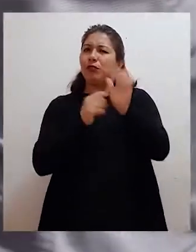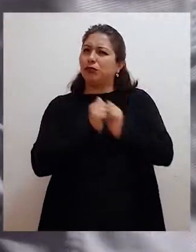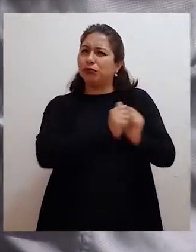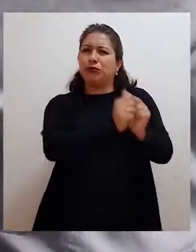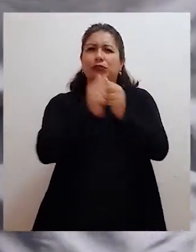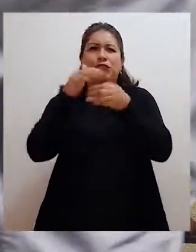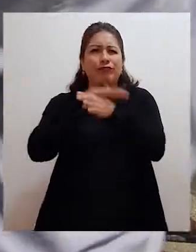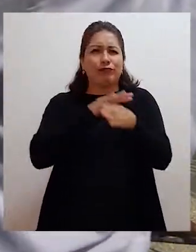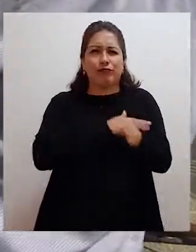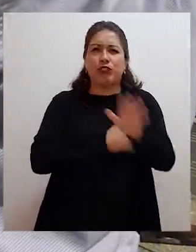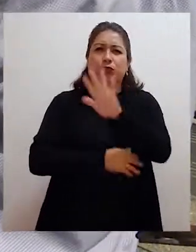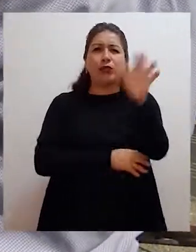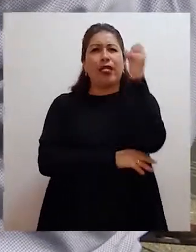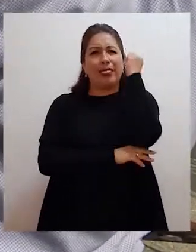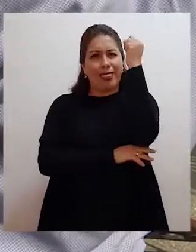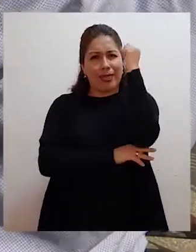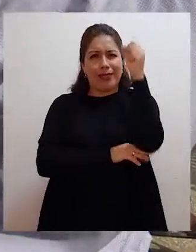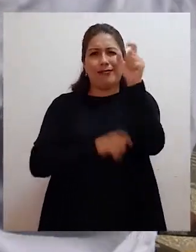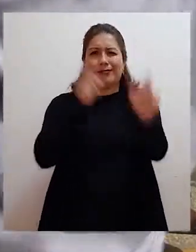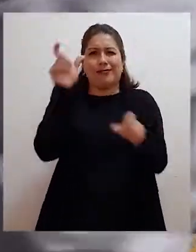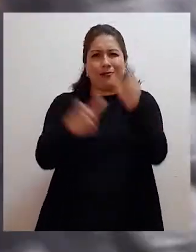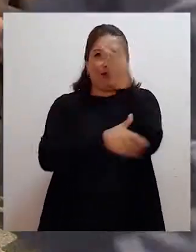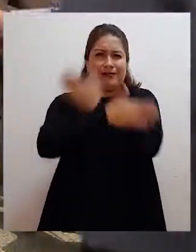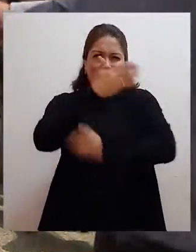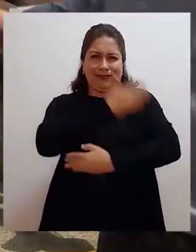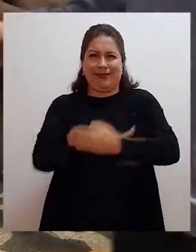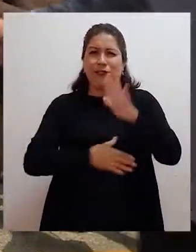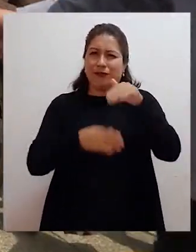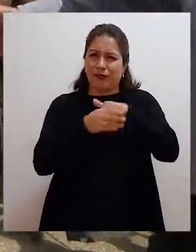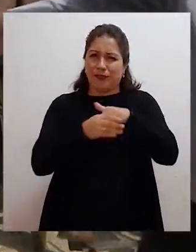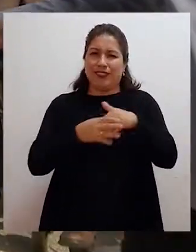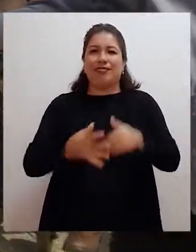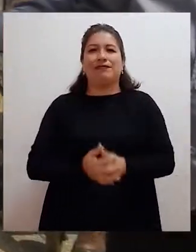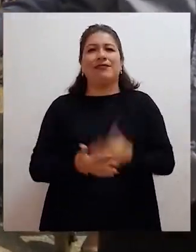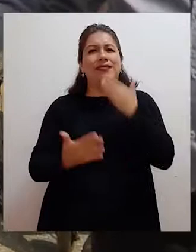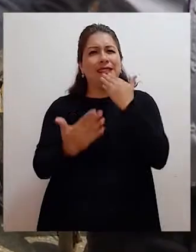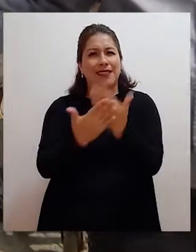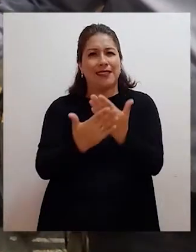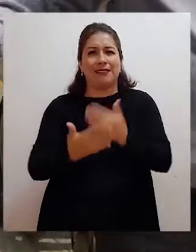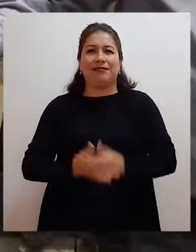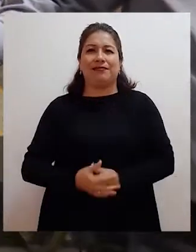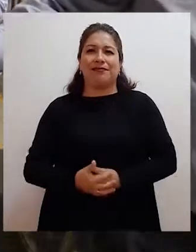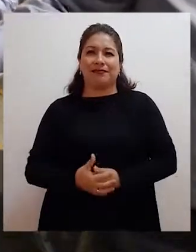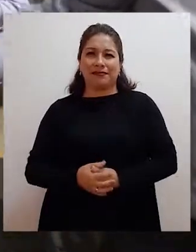accesibilidad y el derecho al voto de la persona con discapacidad. Gracias.